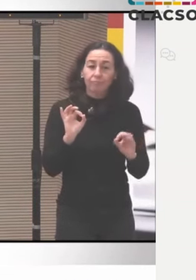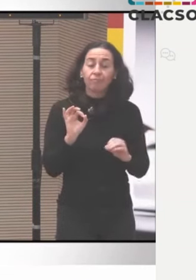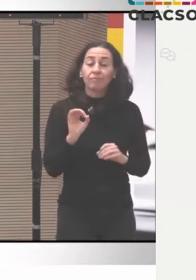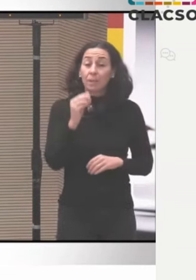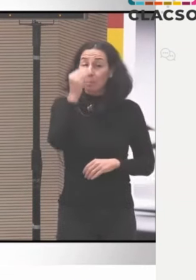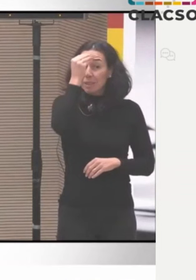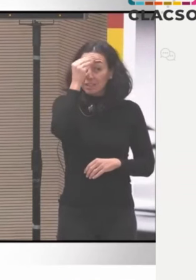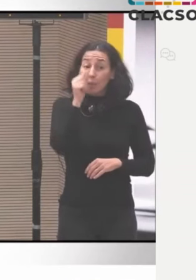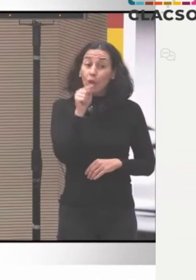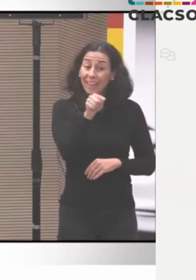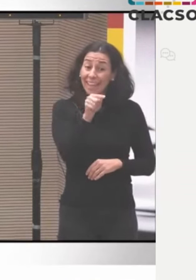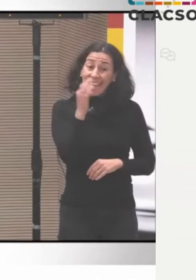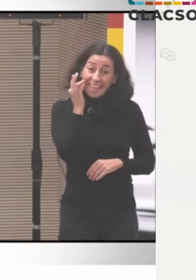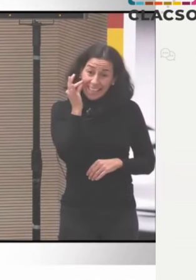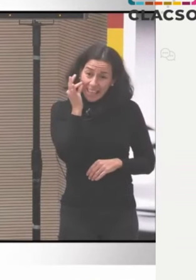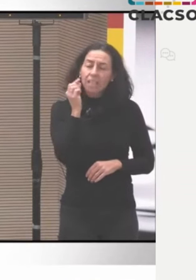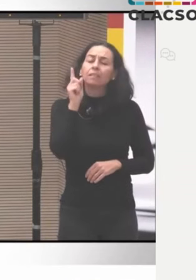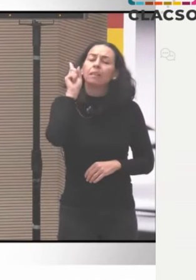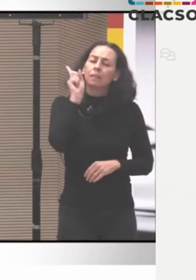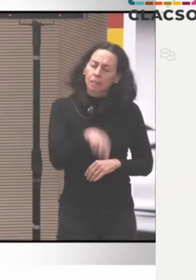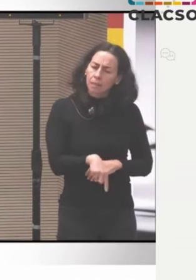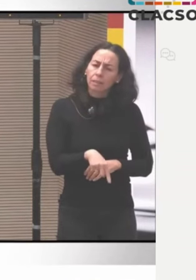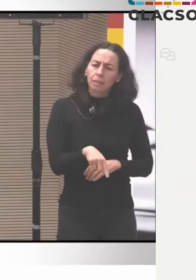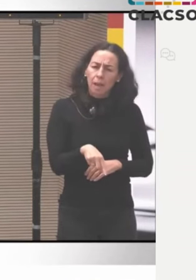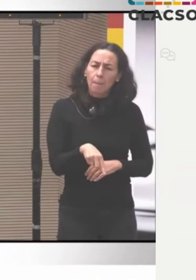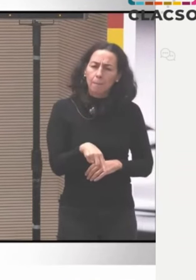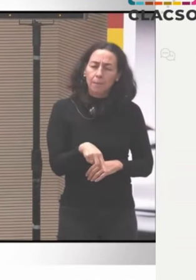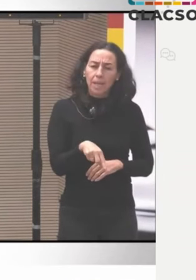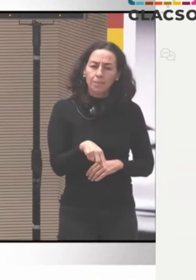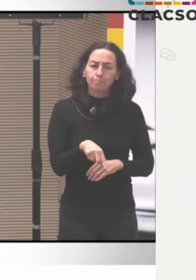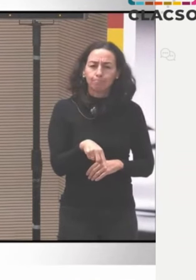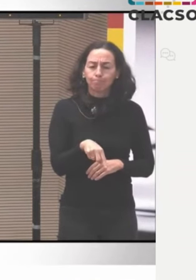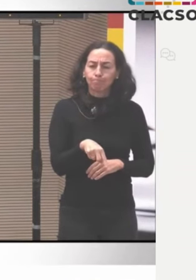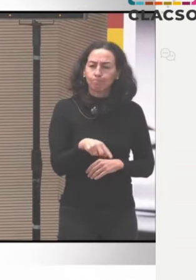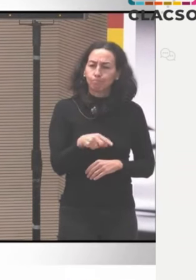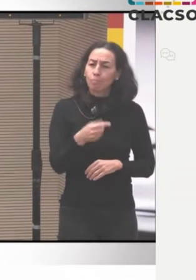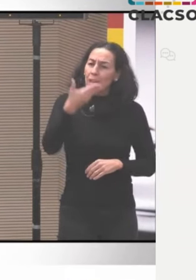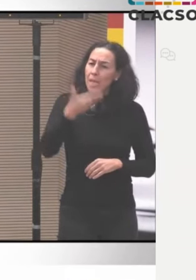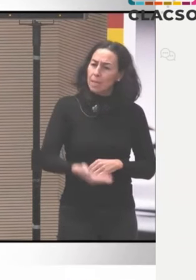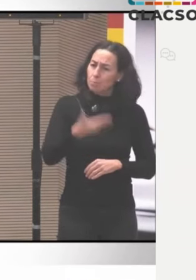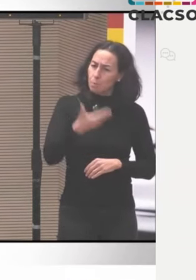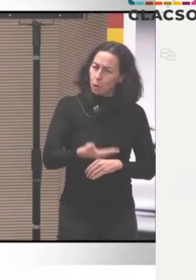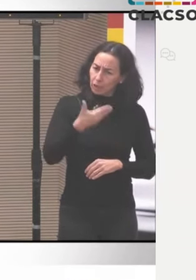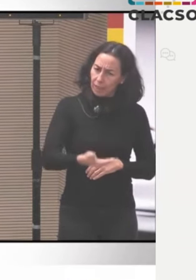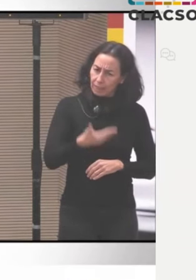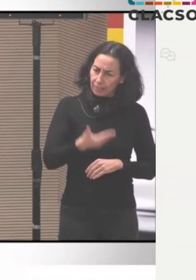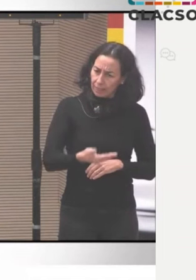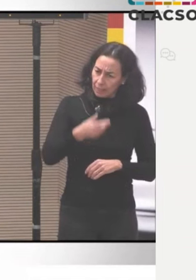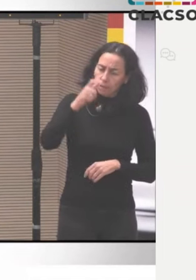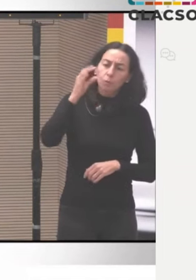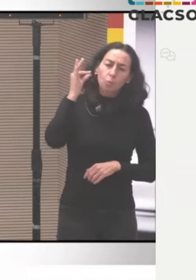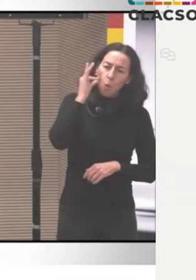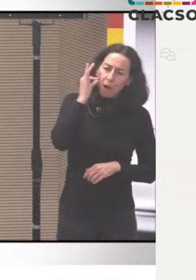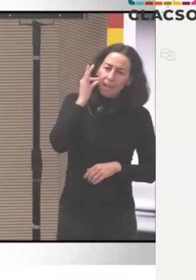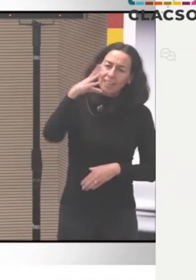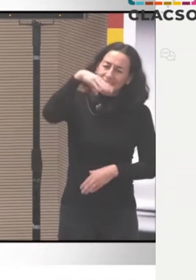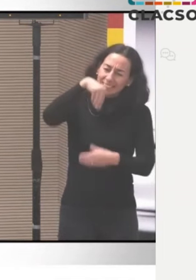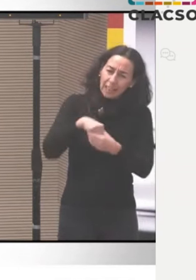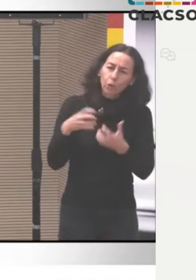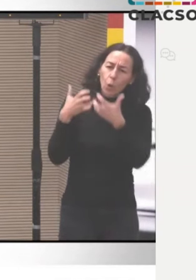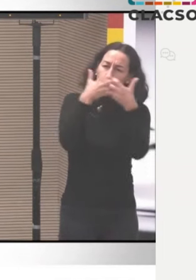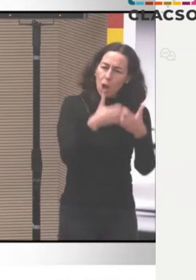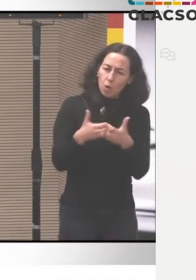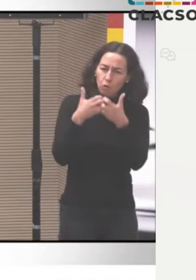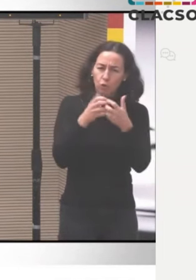y de los derechos políticos también como siendo parte de una lucha más amplia en el cual las mujeres también somos